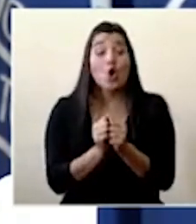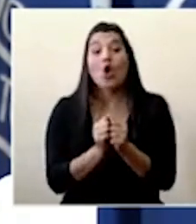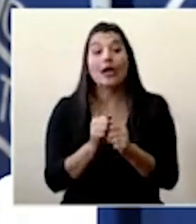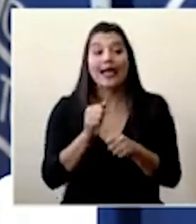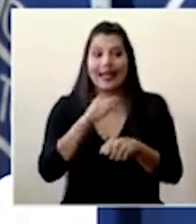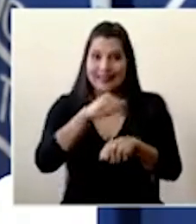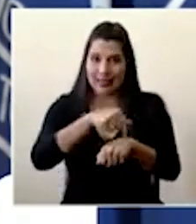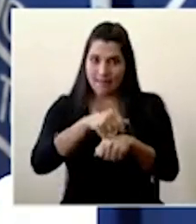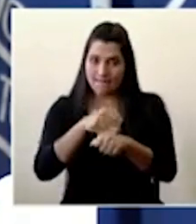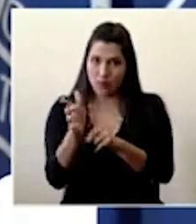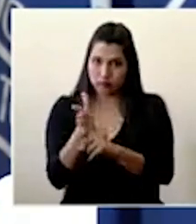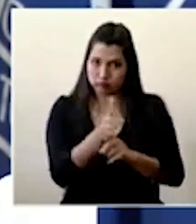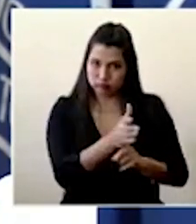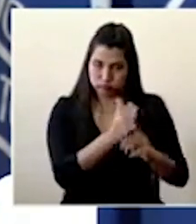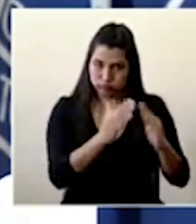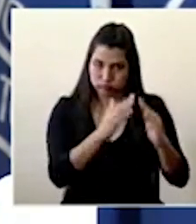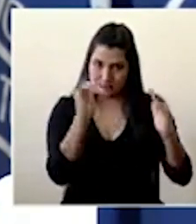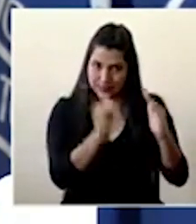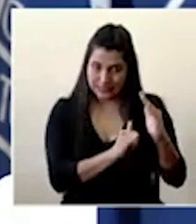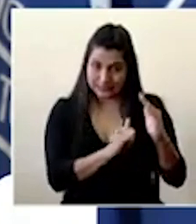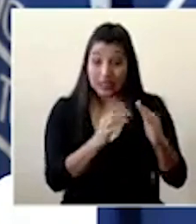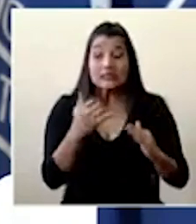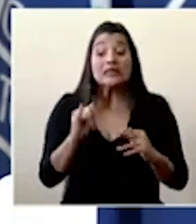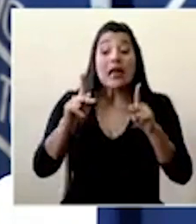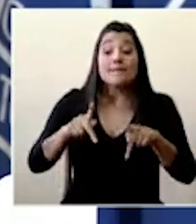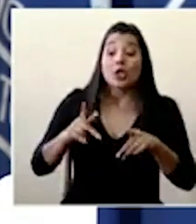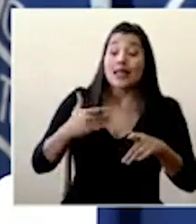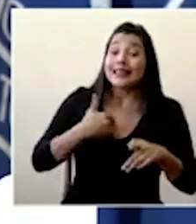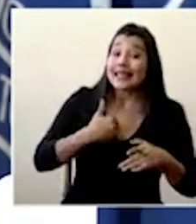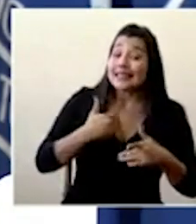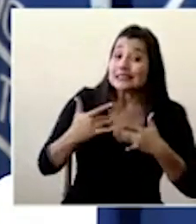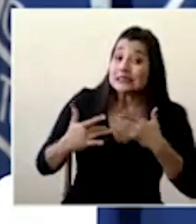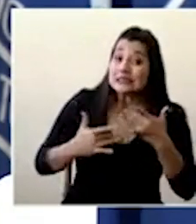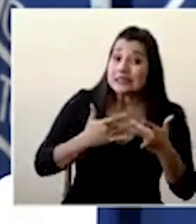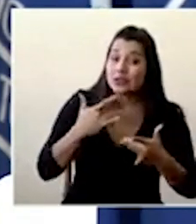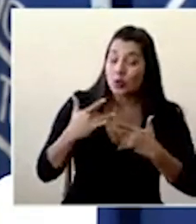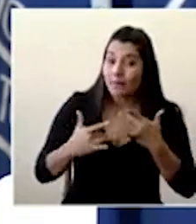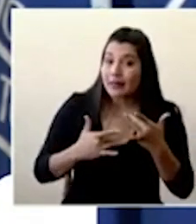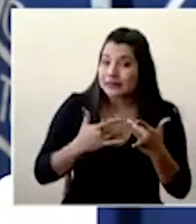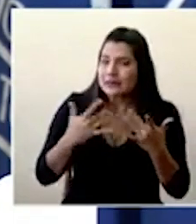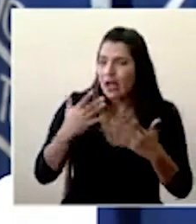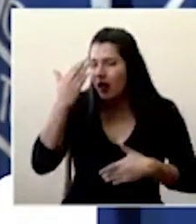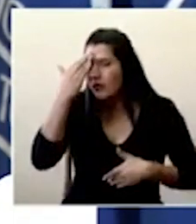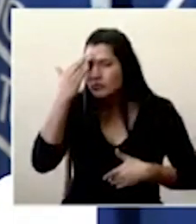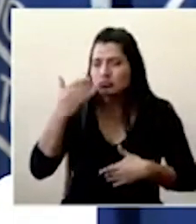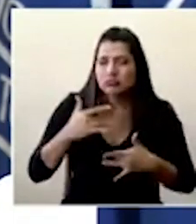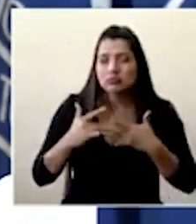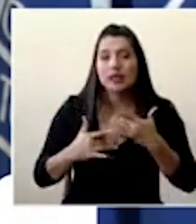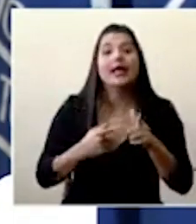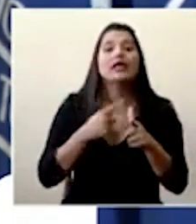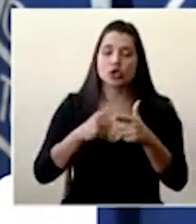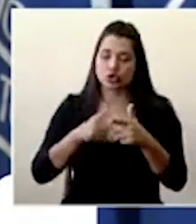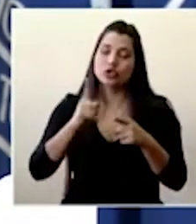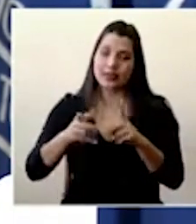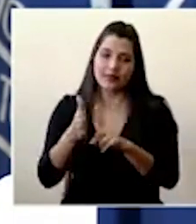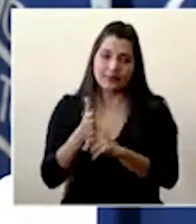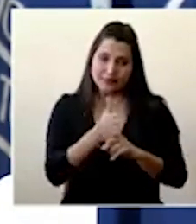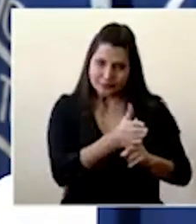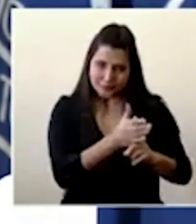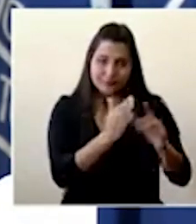periodo de cuarentena o aislamiento como le digo en caso que tenga síntomas lo que se maneja es el aislamiento en caso que no